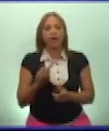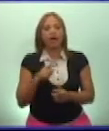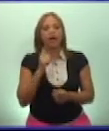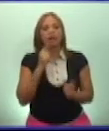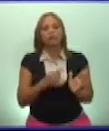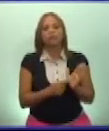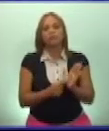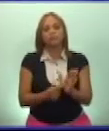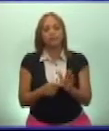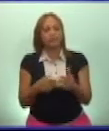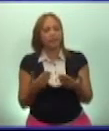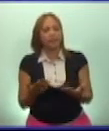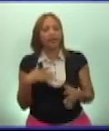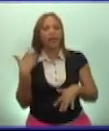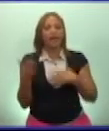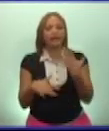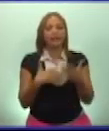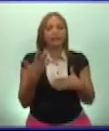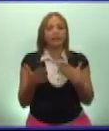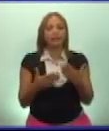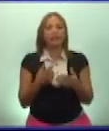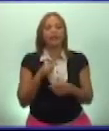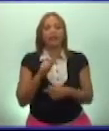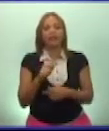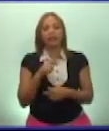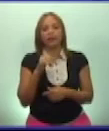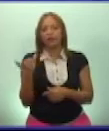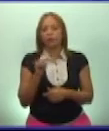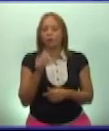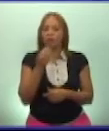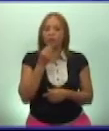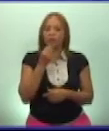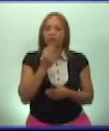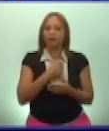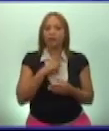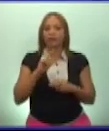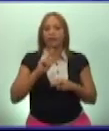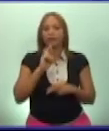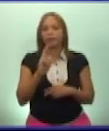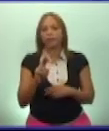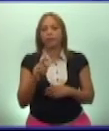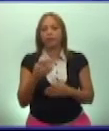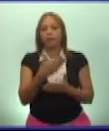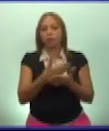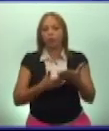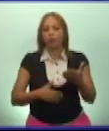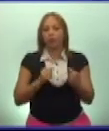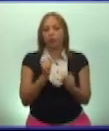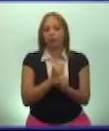ahora las actividades que también van a responder de su cuaderno de actividades.